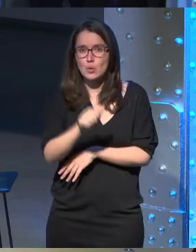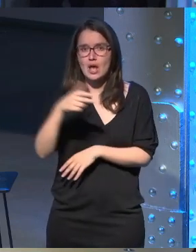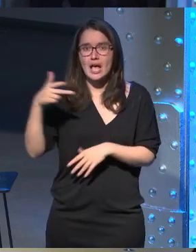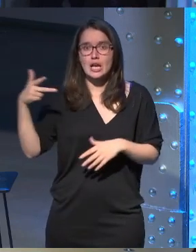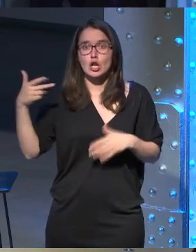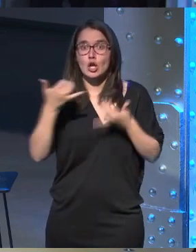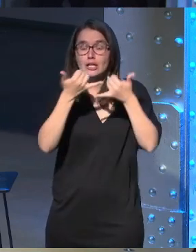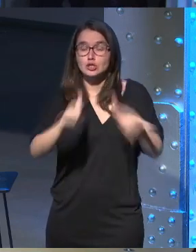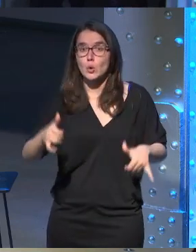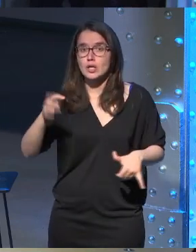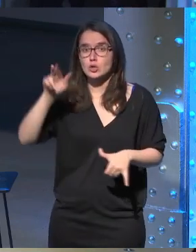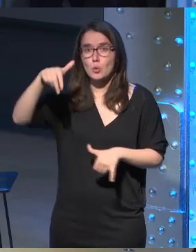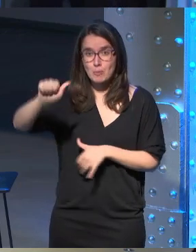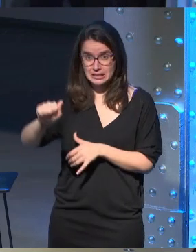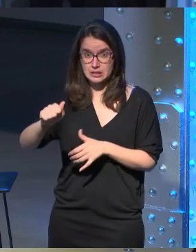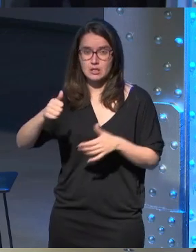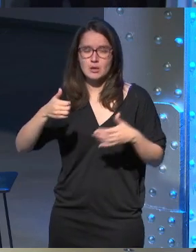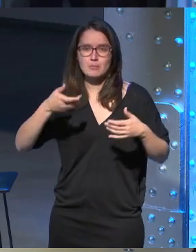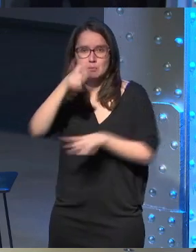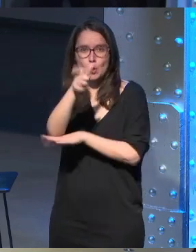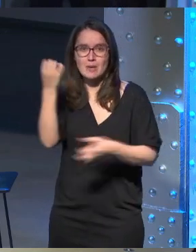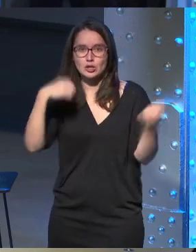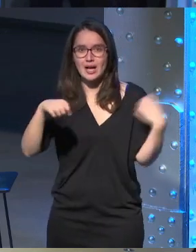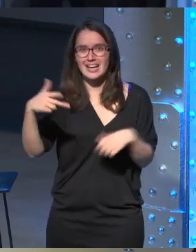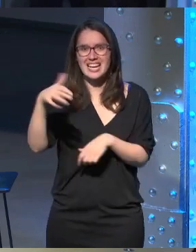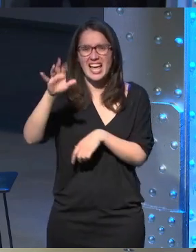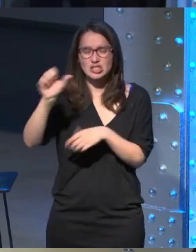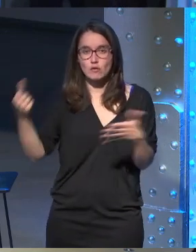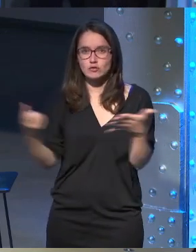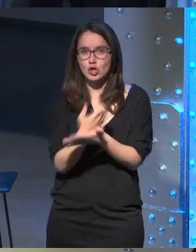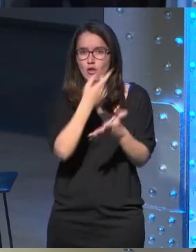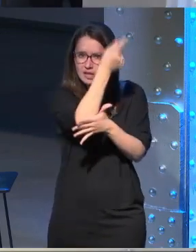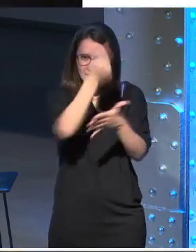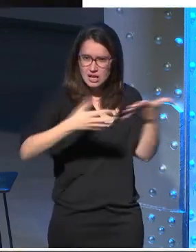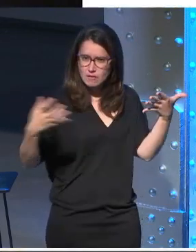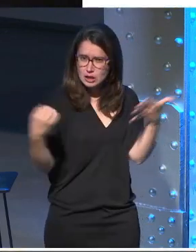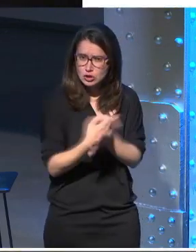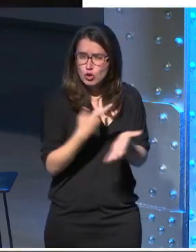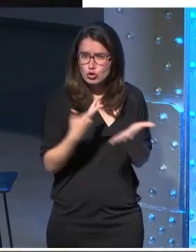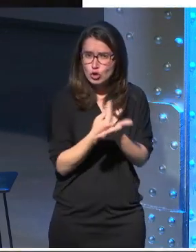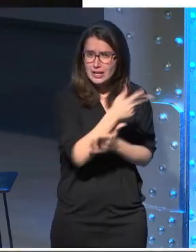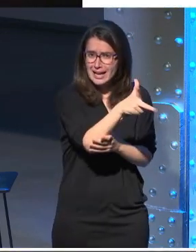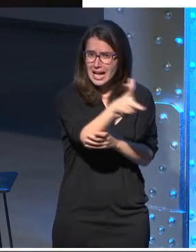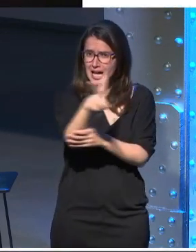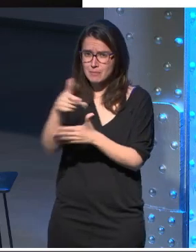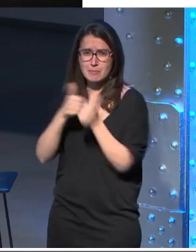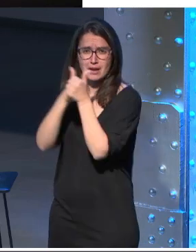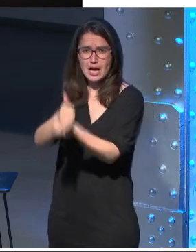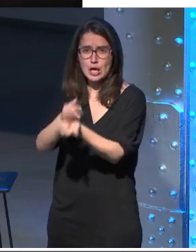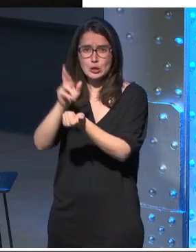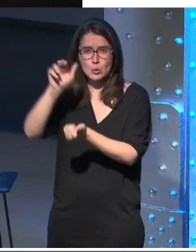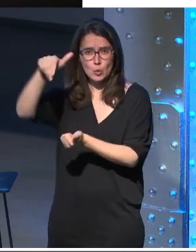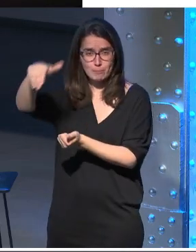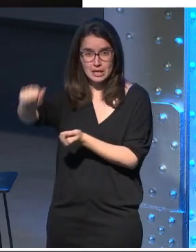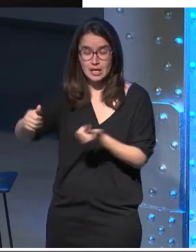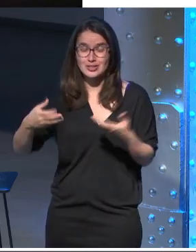de Christophe que él es el que diseñaba todo ese universo en el cual estaba Truman y le seguían con muchísimas cámaras pues más o menos esto es lo